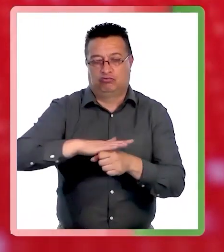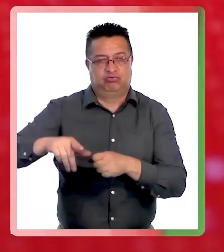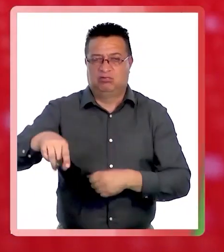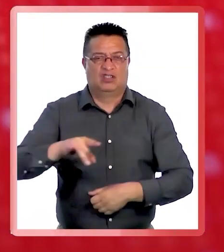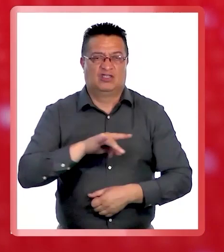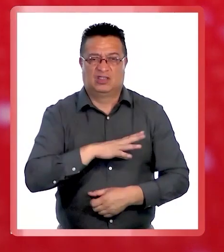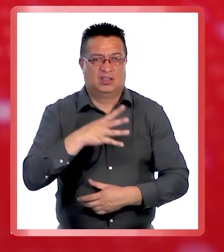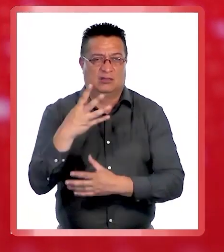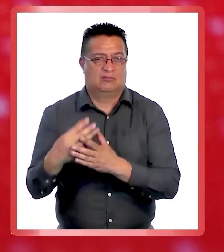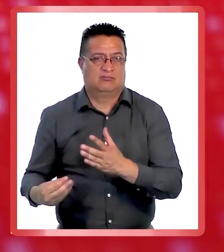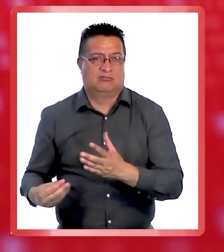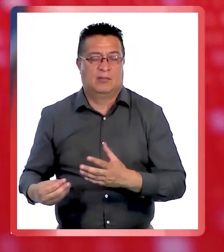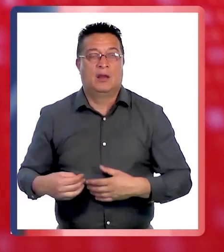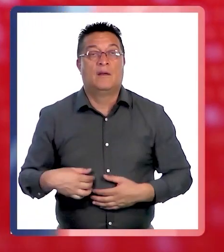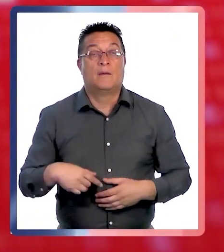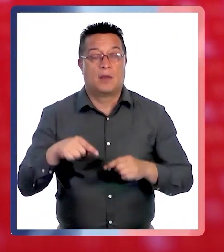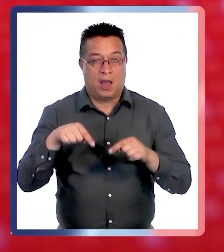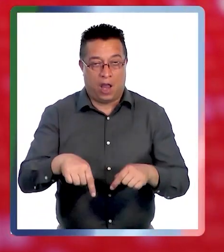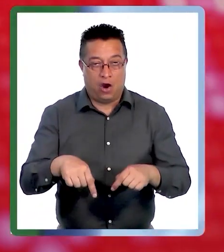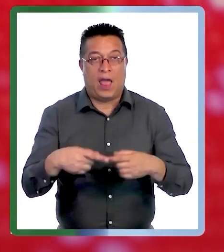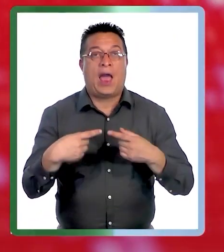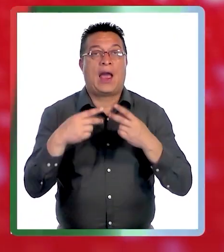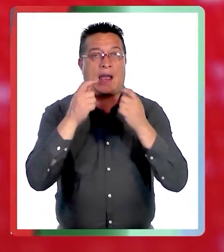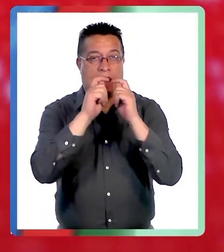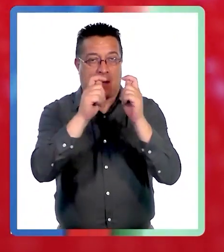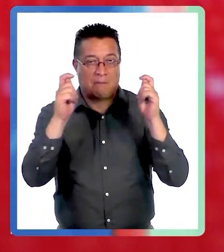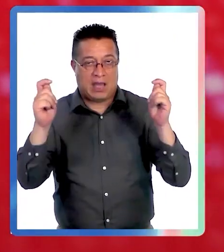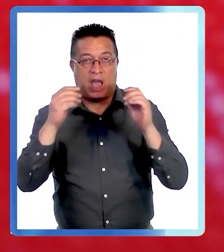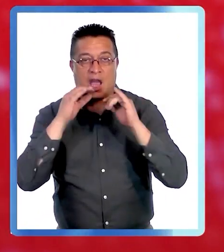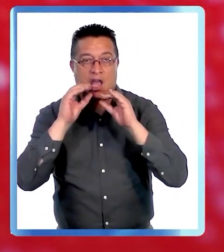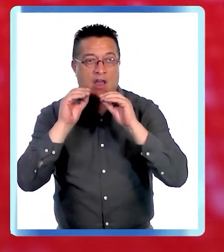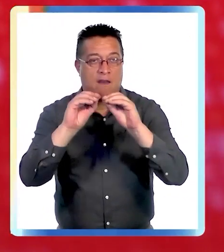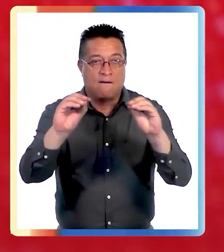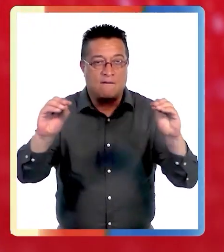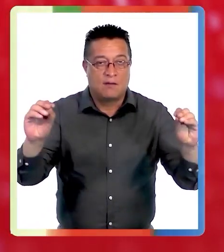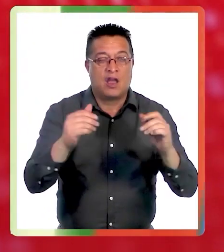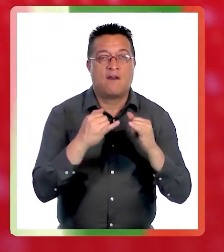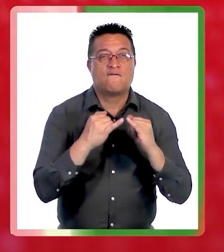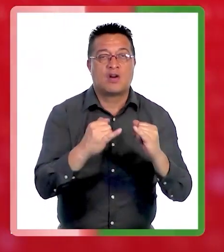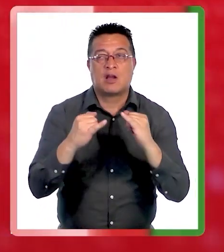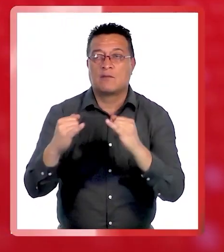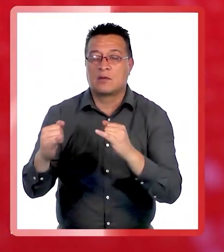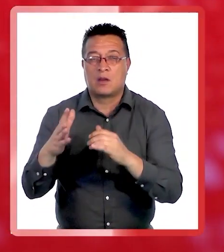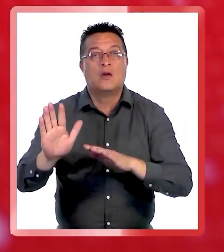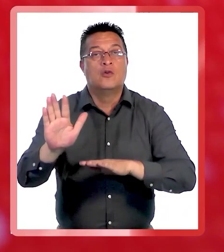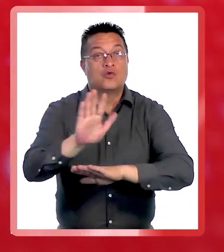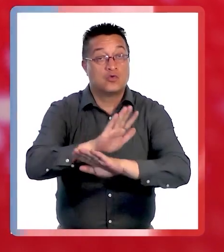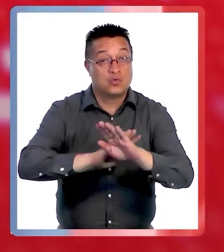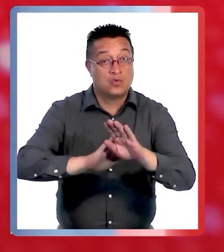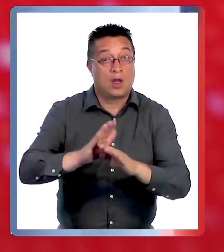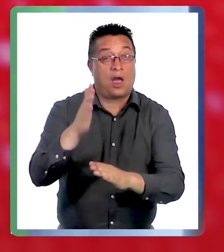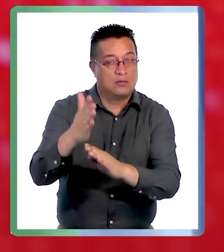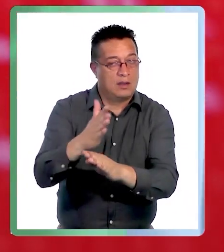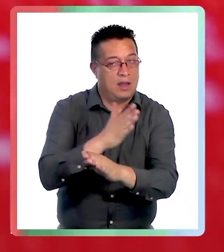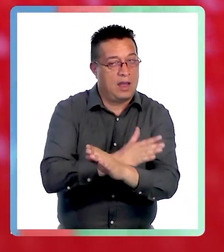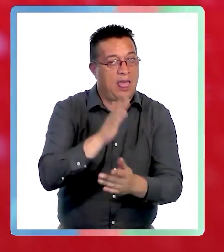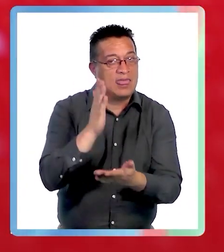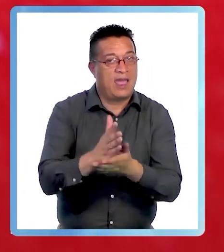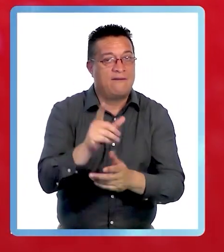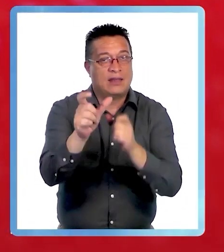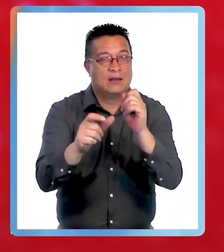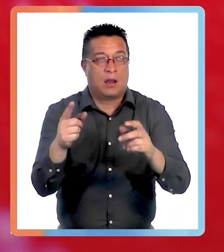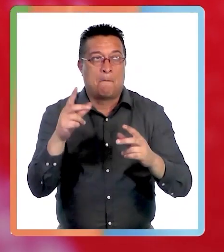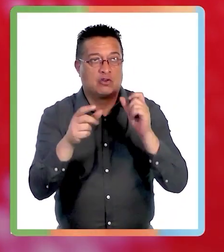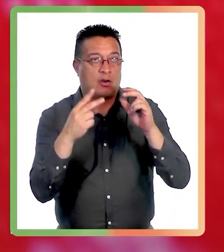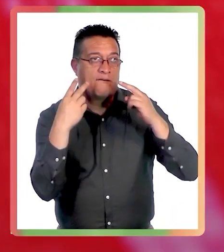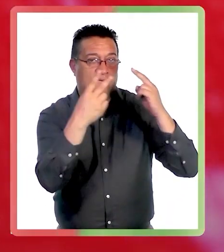en Chile. Estamos hoy día haciendo una campaña informativa con respecto a las precauciones que deben tener las personas que viajan,